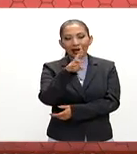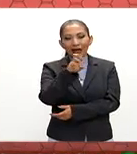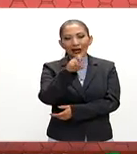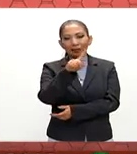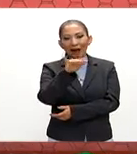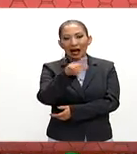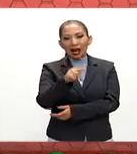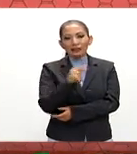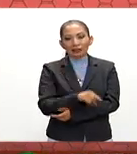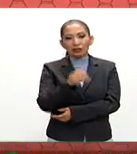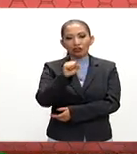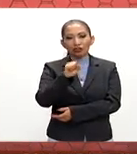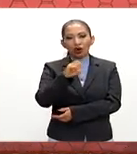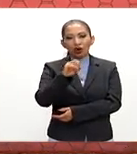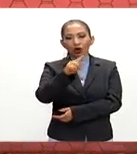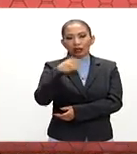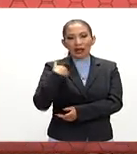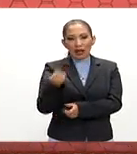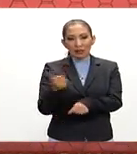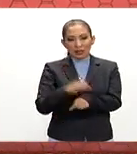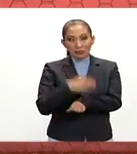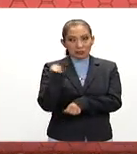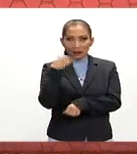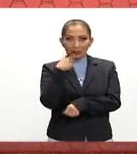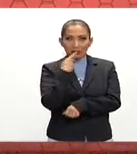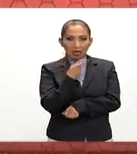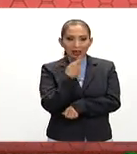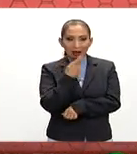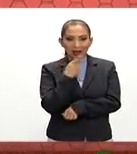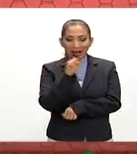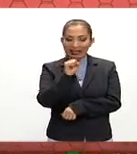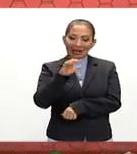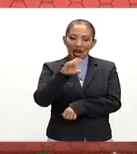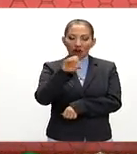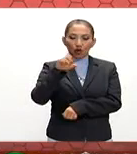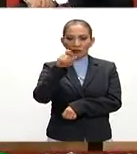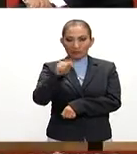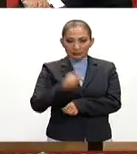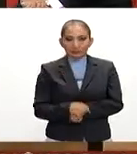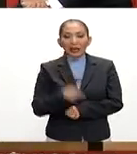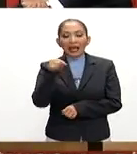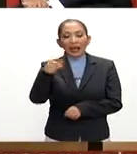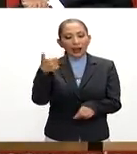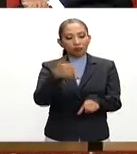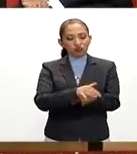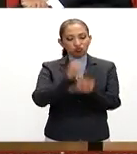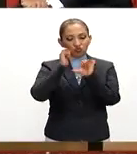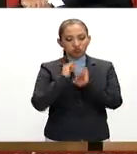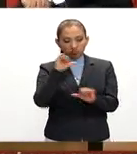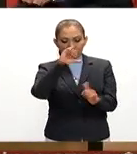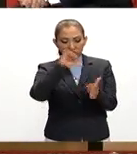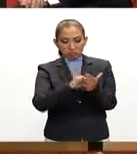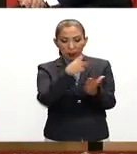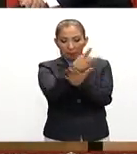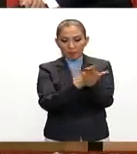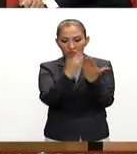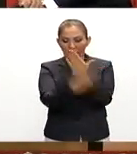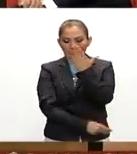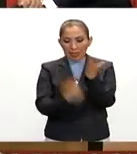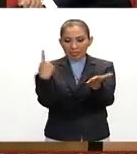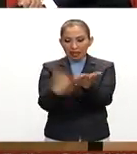Sucut Sucut administrador ya nos dirás como se pronuncia Sucut Sucut Sucut administrador central de programas